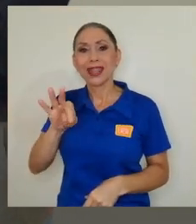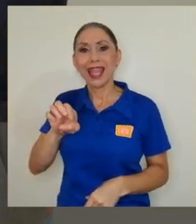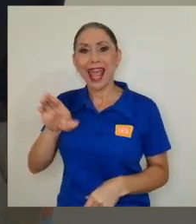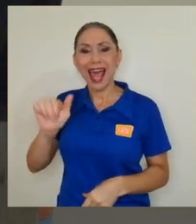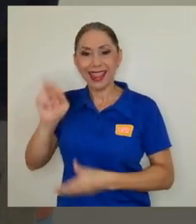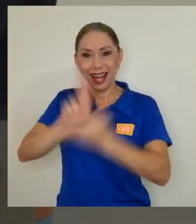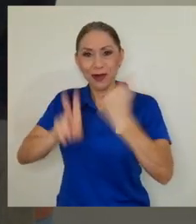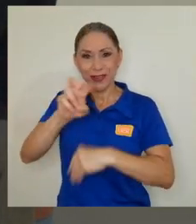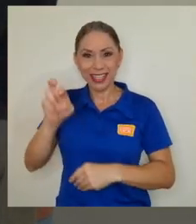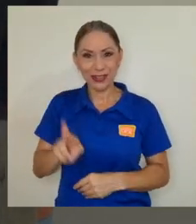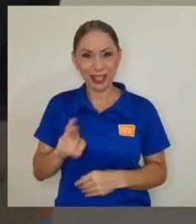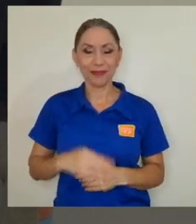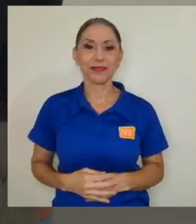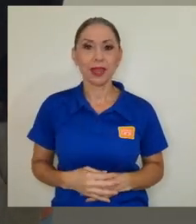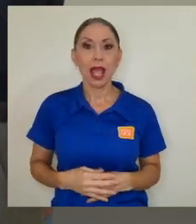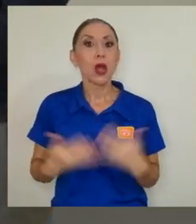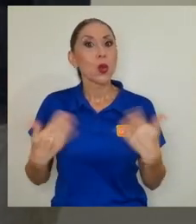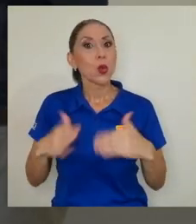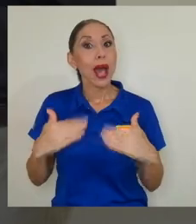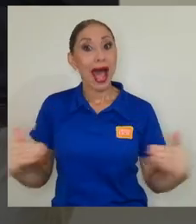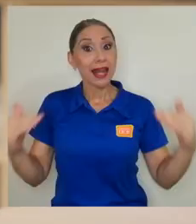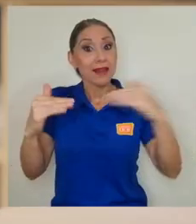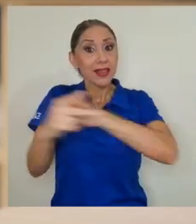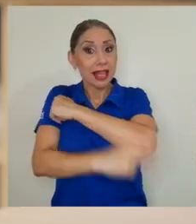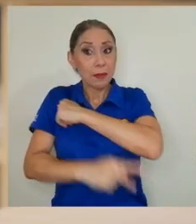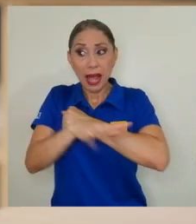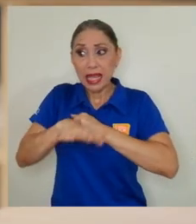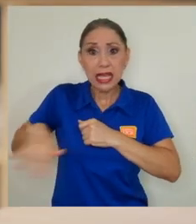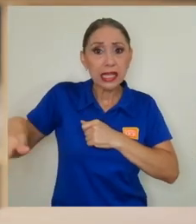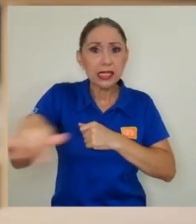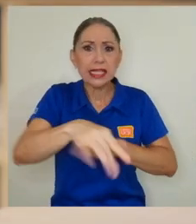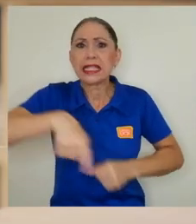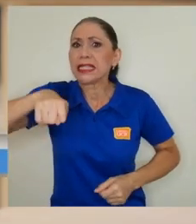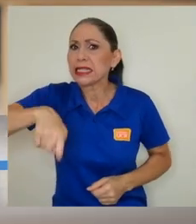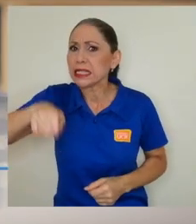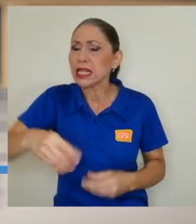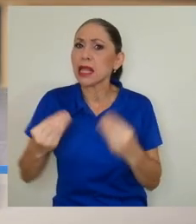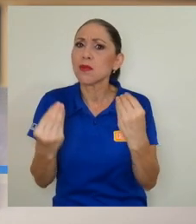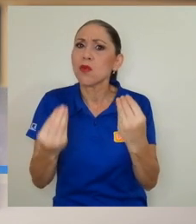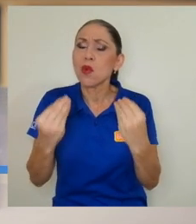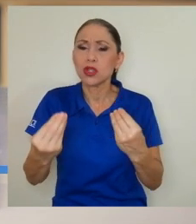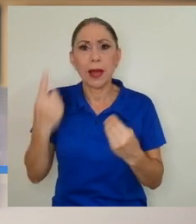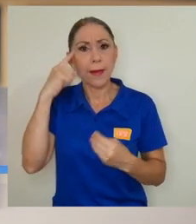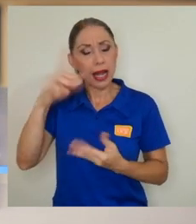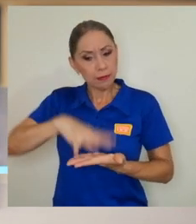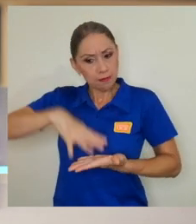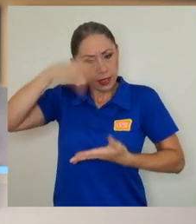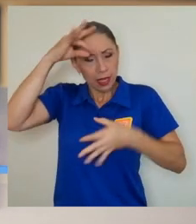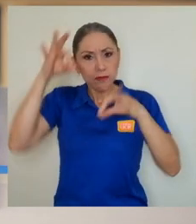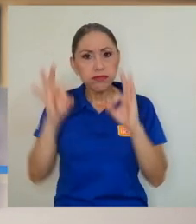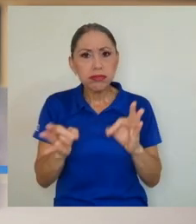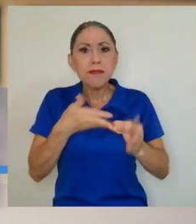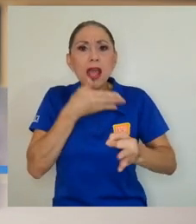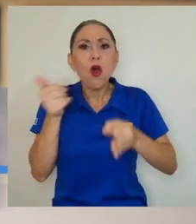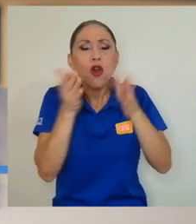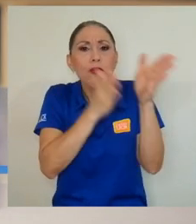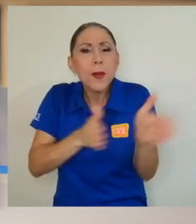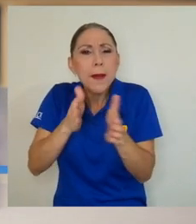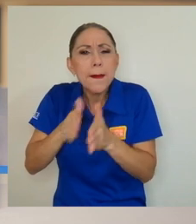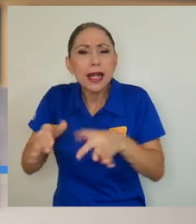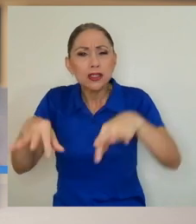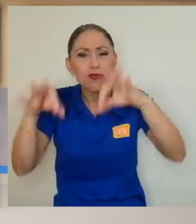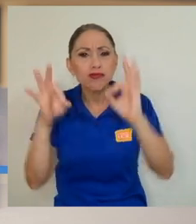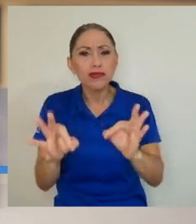Hay una necesidad muy grande a nivel país para tener una mejor formación en ciencias básicas y que mejor